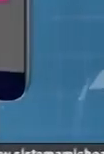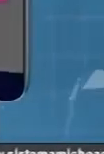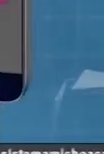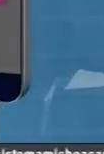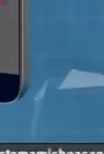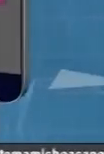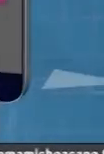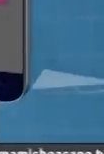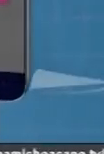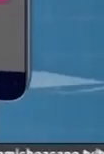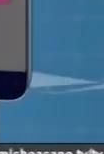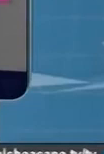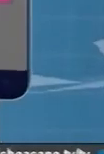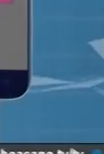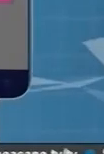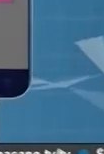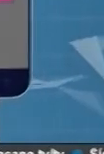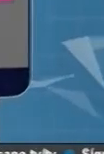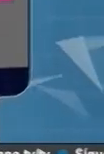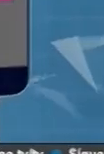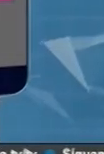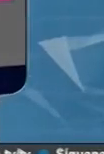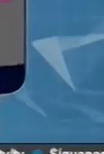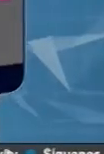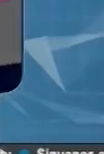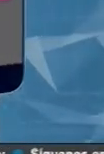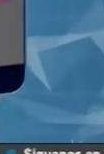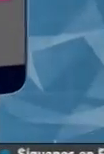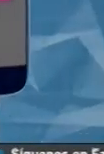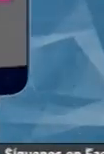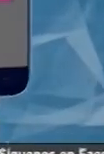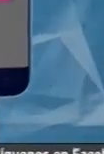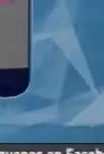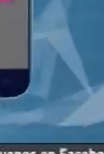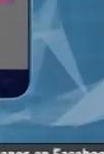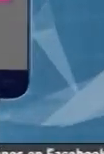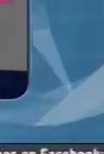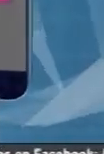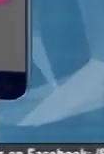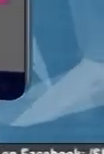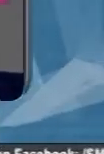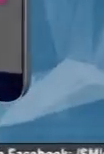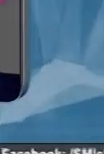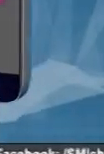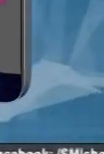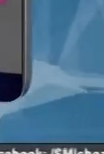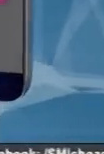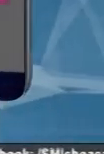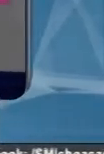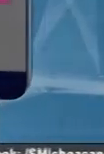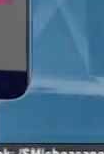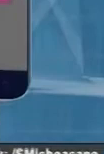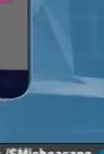arriba de 200, en un promedio de 200 contagios al día. Estamos en un nivel de contagio menor,